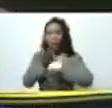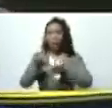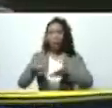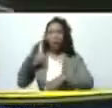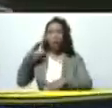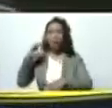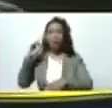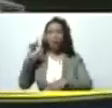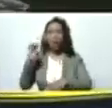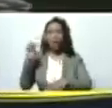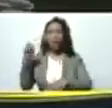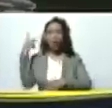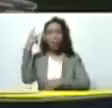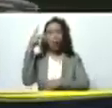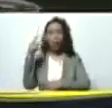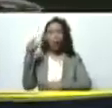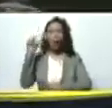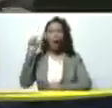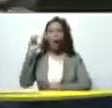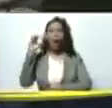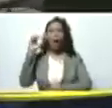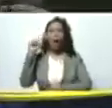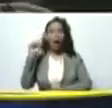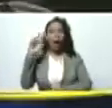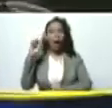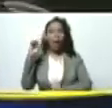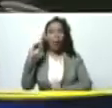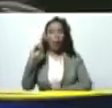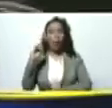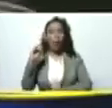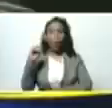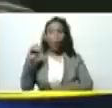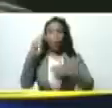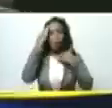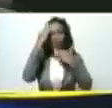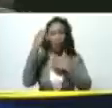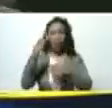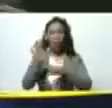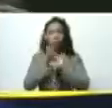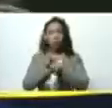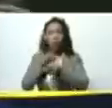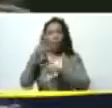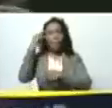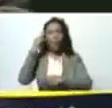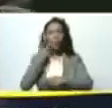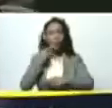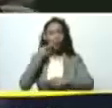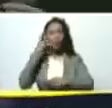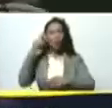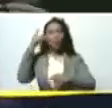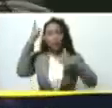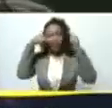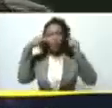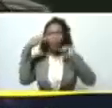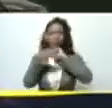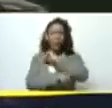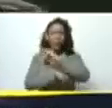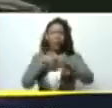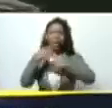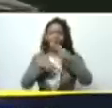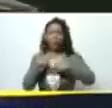sedeño desde la parroquia Areo un saludo afectuoso un saludo bolivariano y chavista profundamente revolucionario